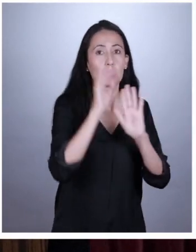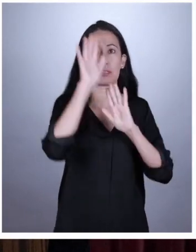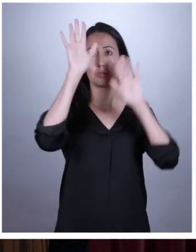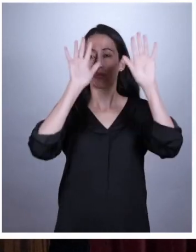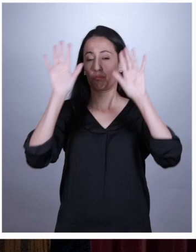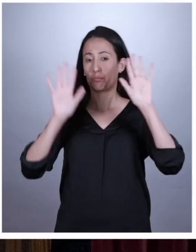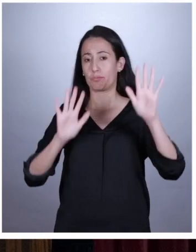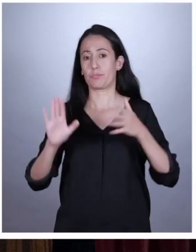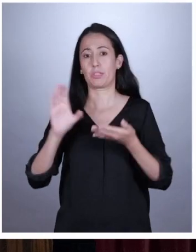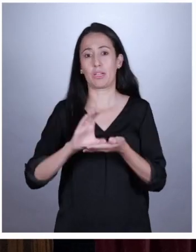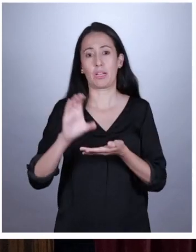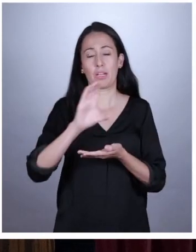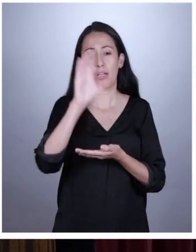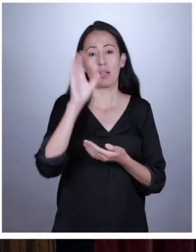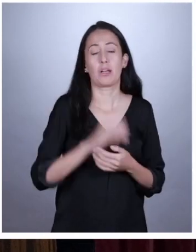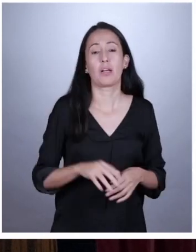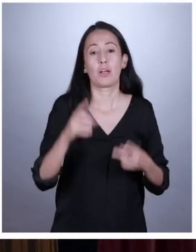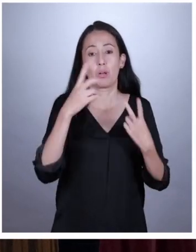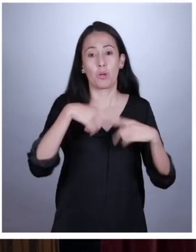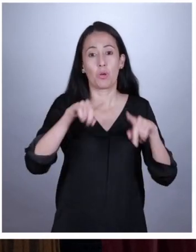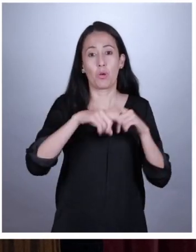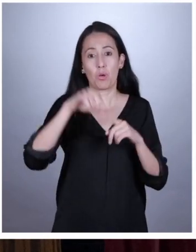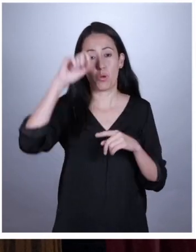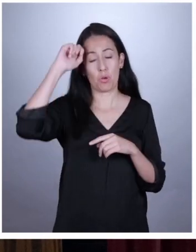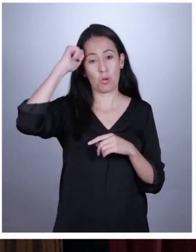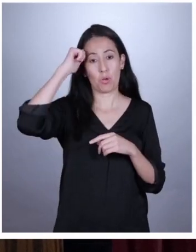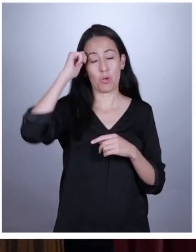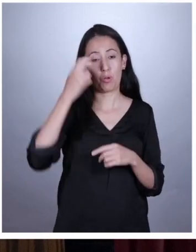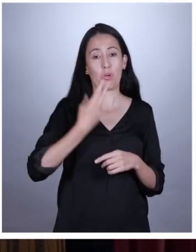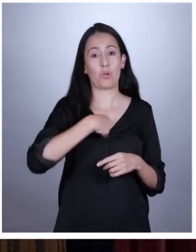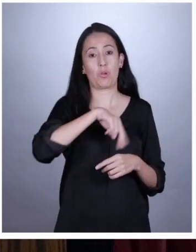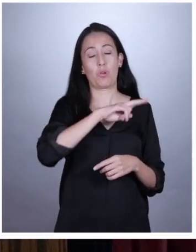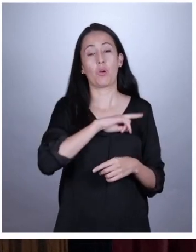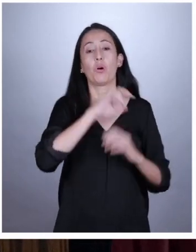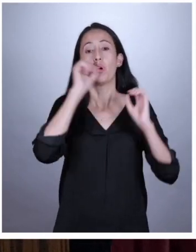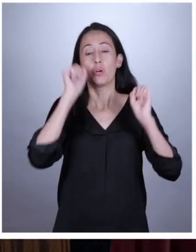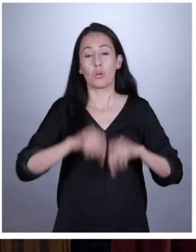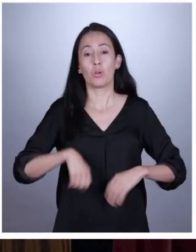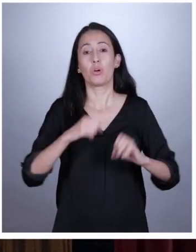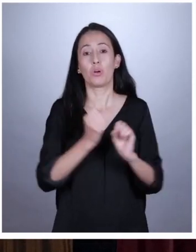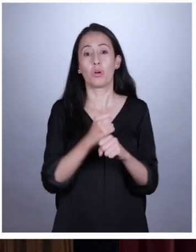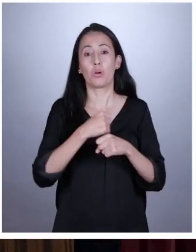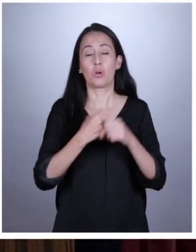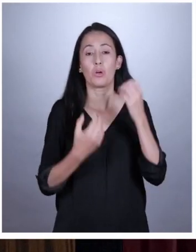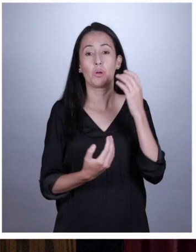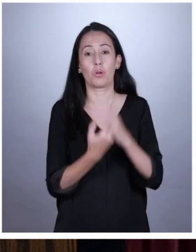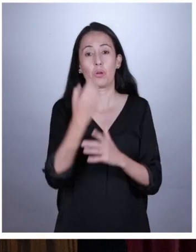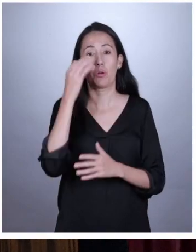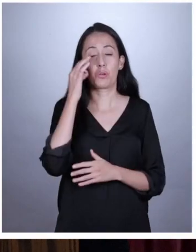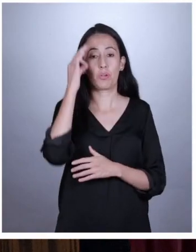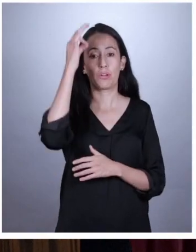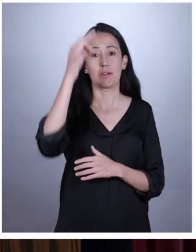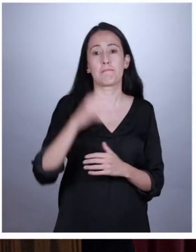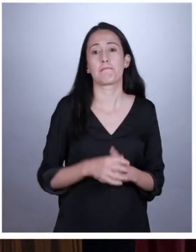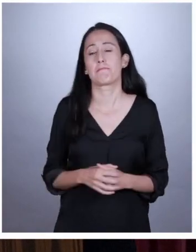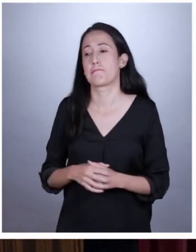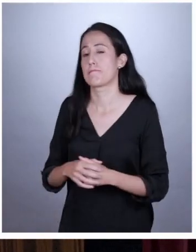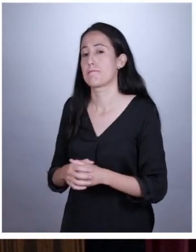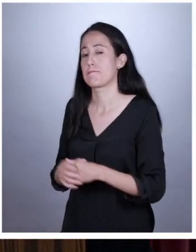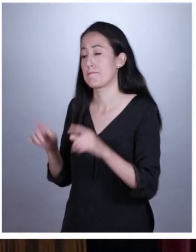pegado en todas las carteleras del colegio. Y no se olviden de esto. Nosotros hacemos el nuevo futuro.